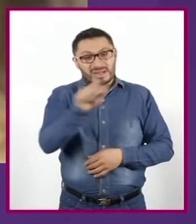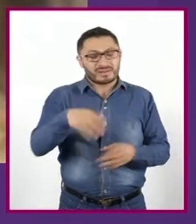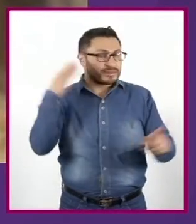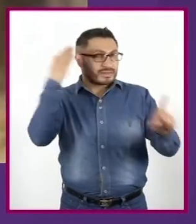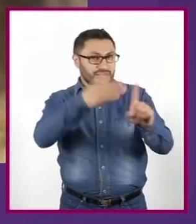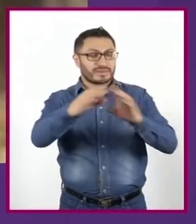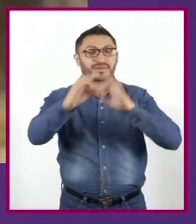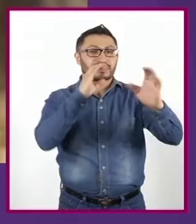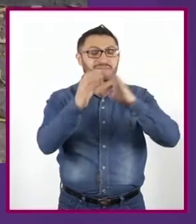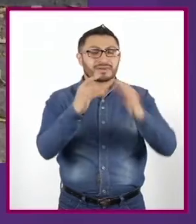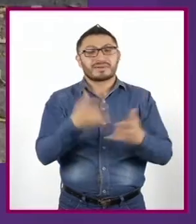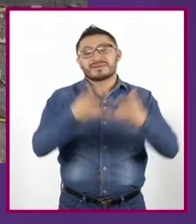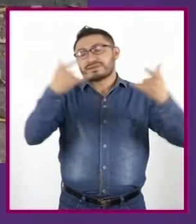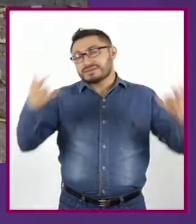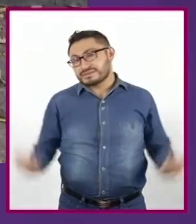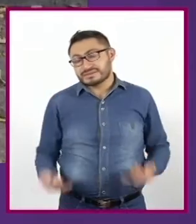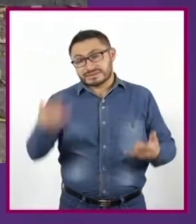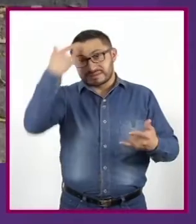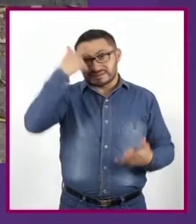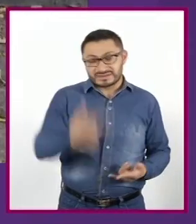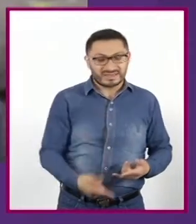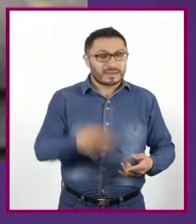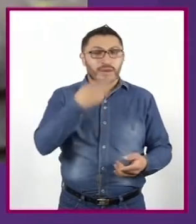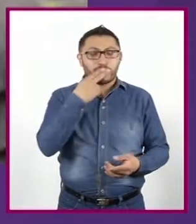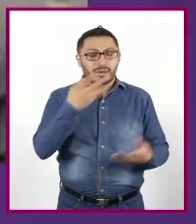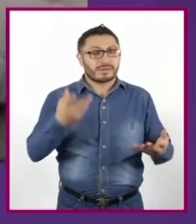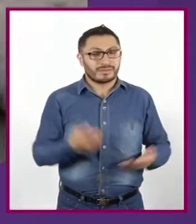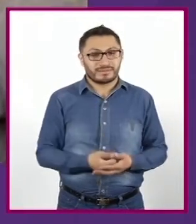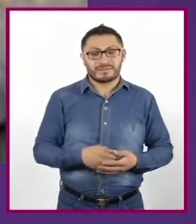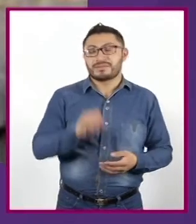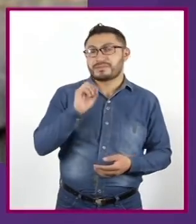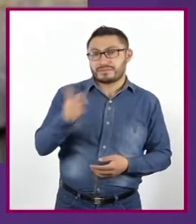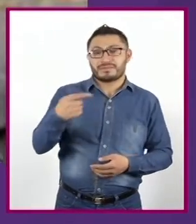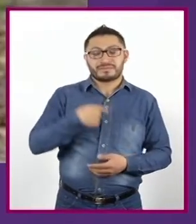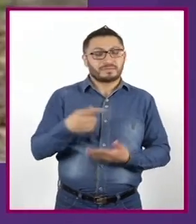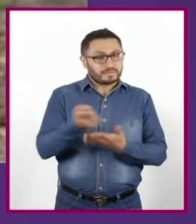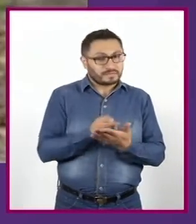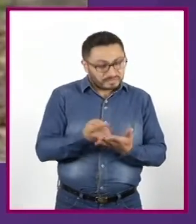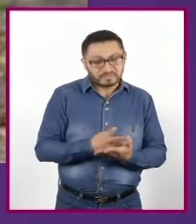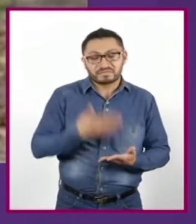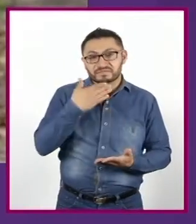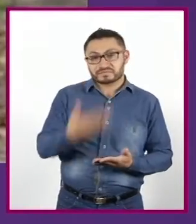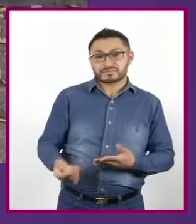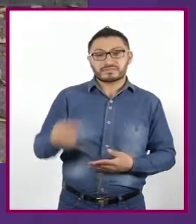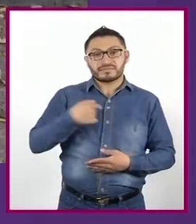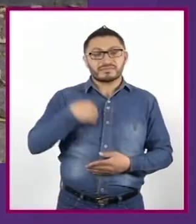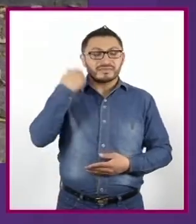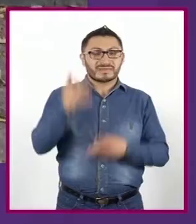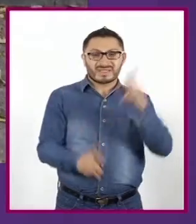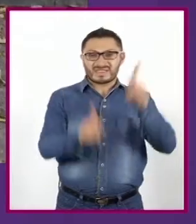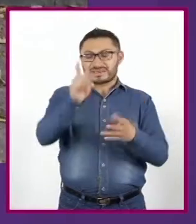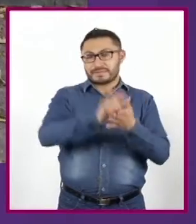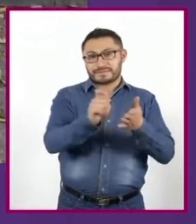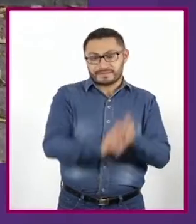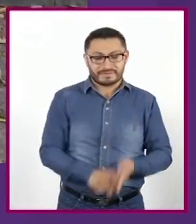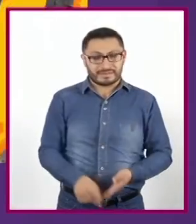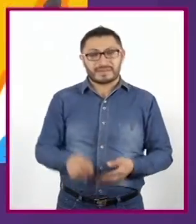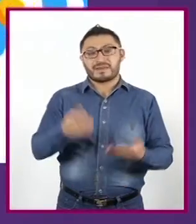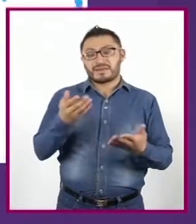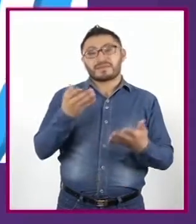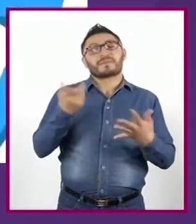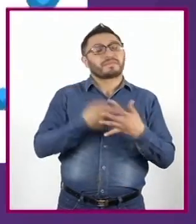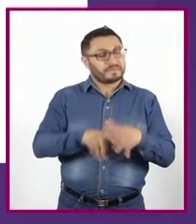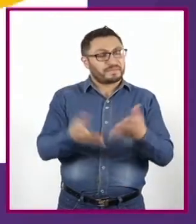comunicativo de nuestra historieta para determinar su uso Va, yo soy bueno dibujando Yo quiero hacer los diálogos Entonces manos a la obra